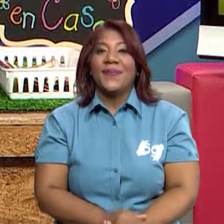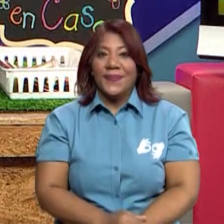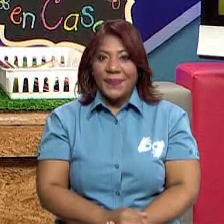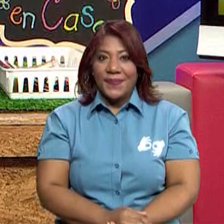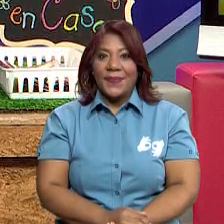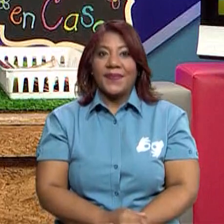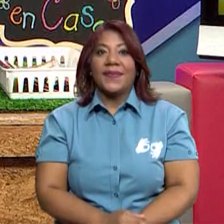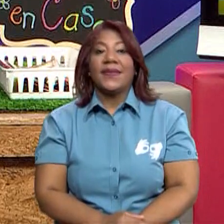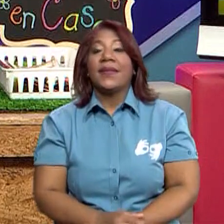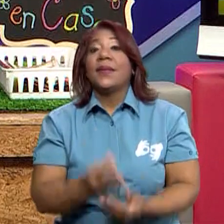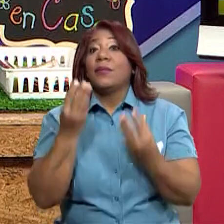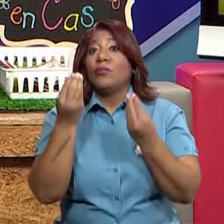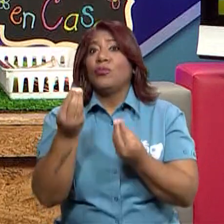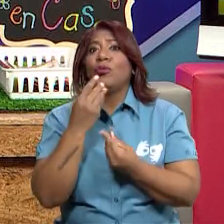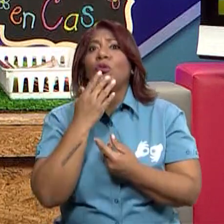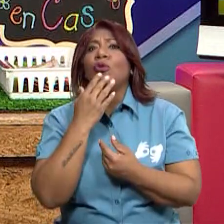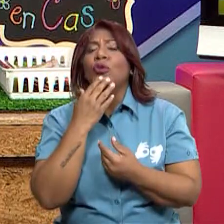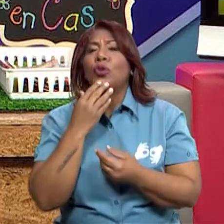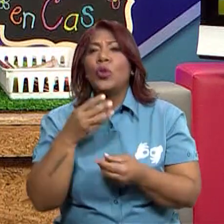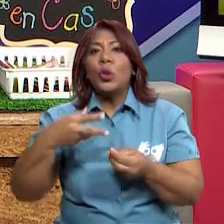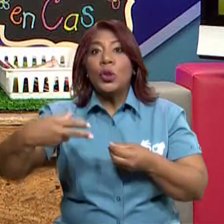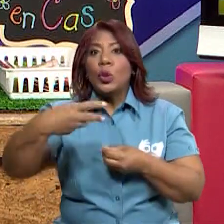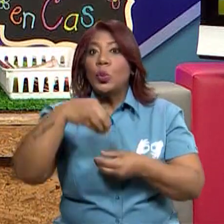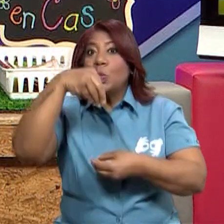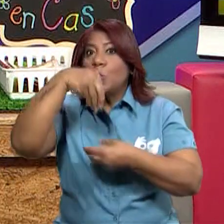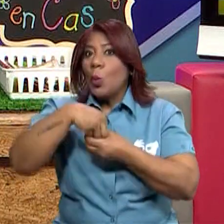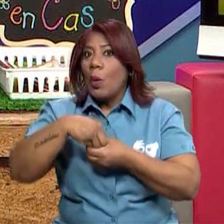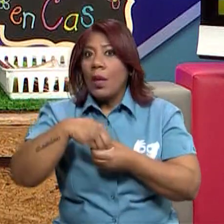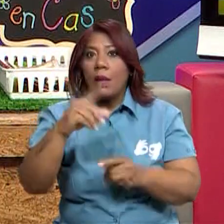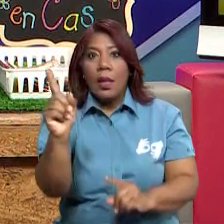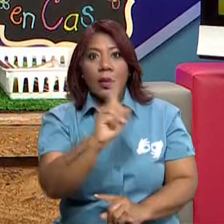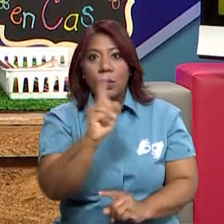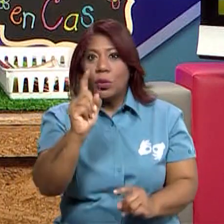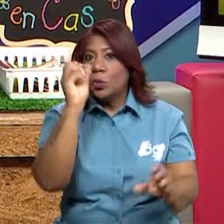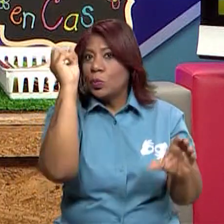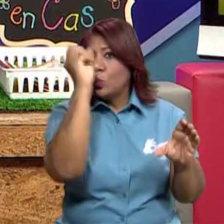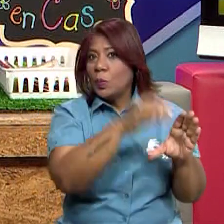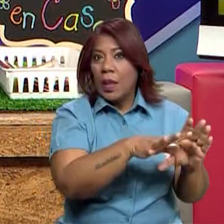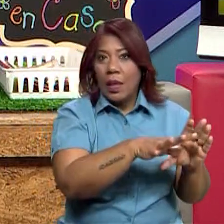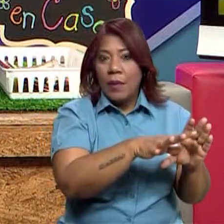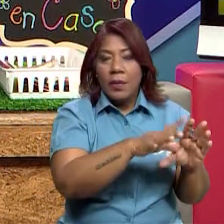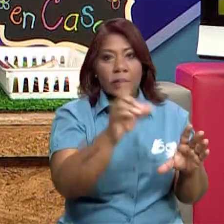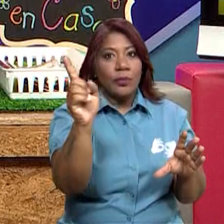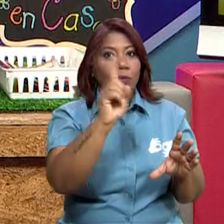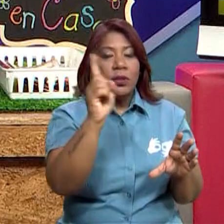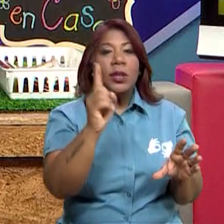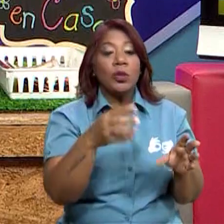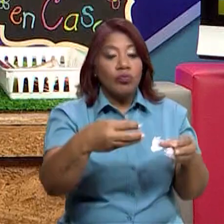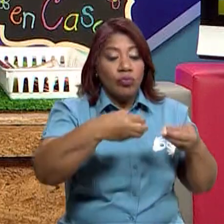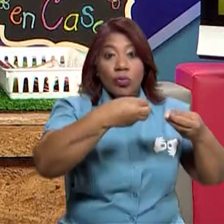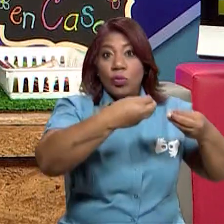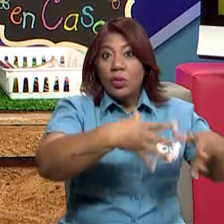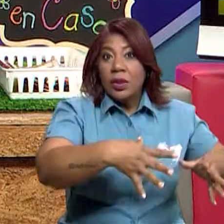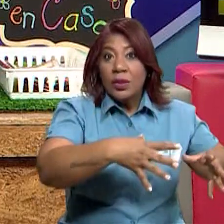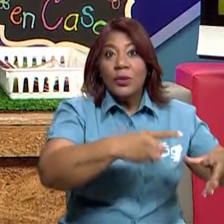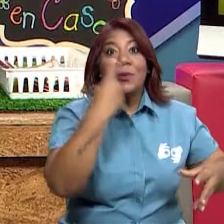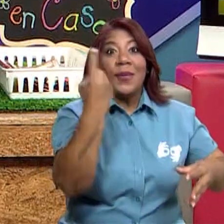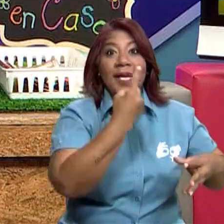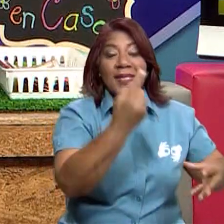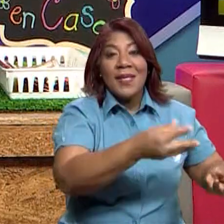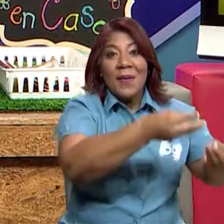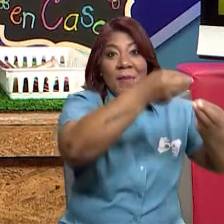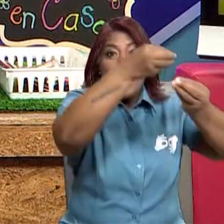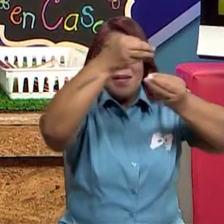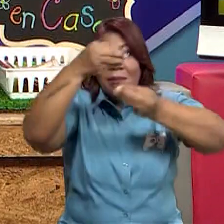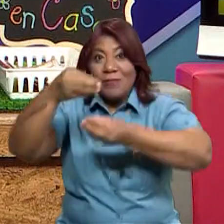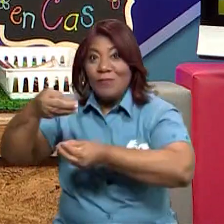¿verdad? Algunas imágenes, ya las había recortado. Vamos a iniciar a pegarlas. Ok, aquí tengo el